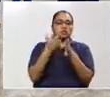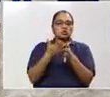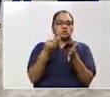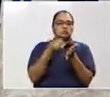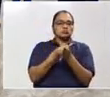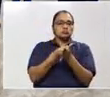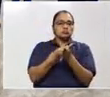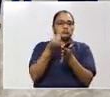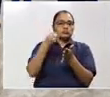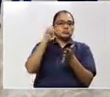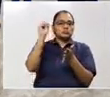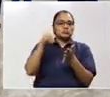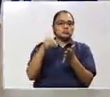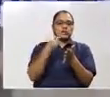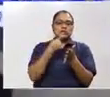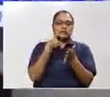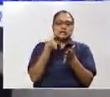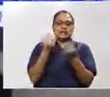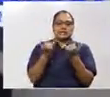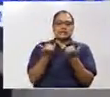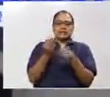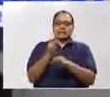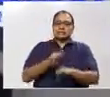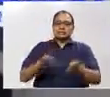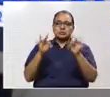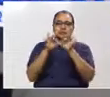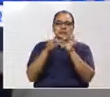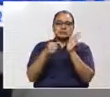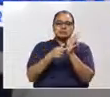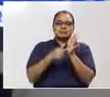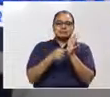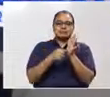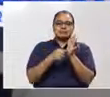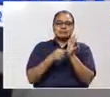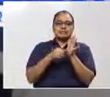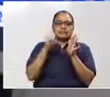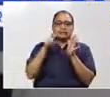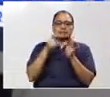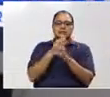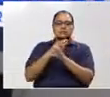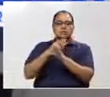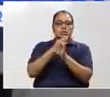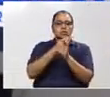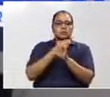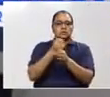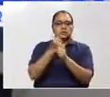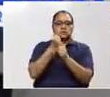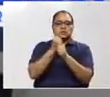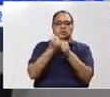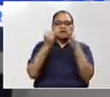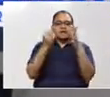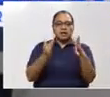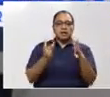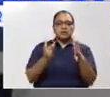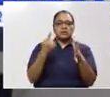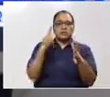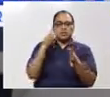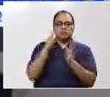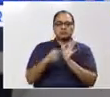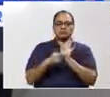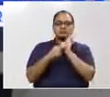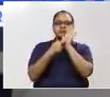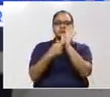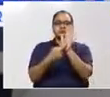Este momento es principalmente el momento más importante para reflejar